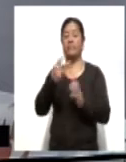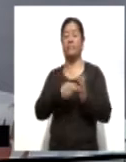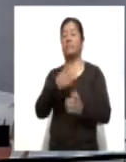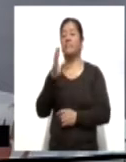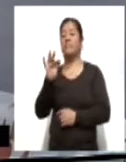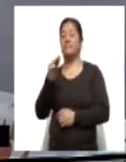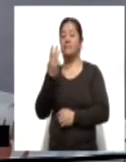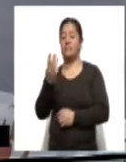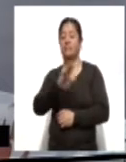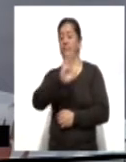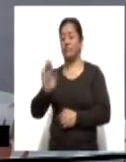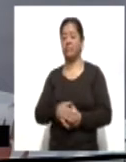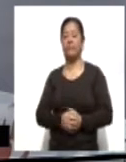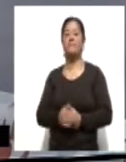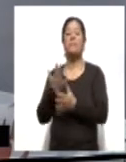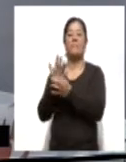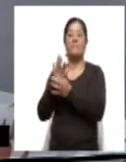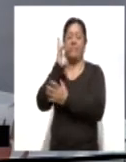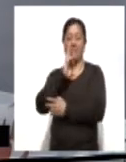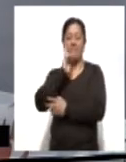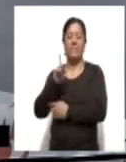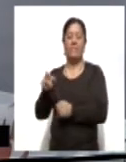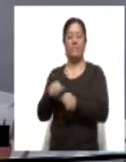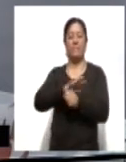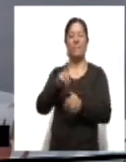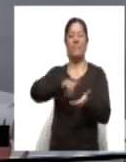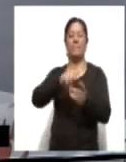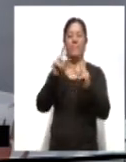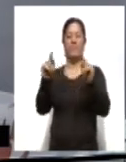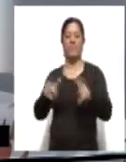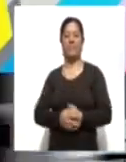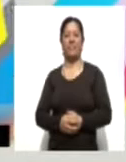fallecimientos. Veamos el reporte diario de la situación de COVID-19 en Tlaxcala.